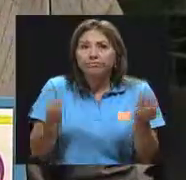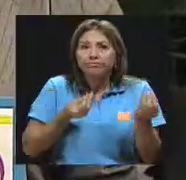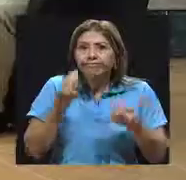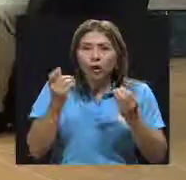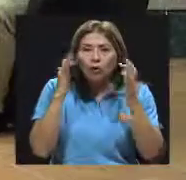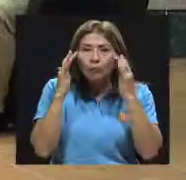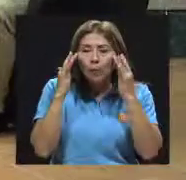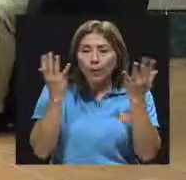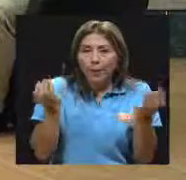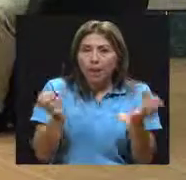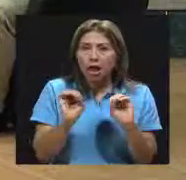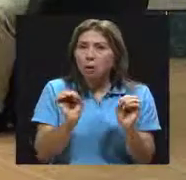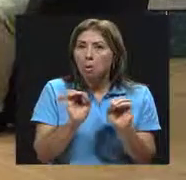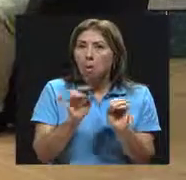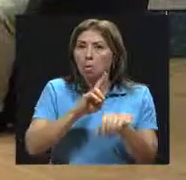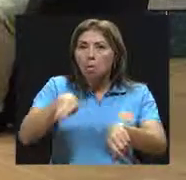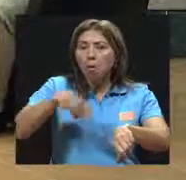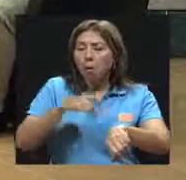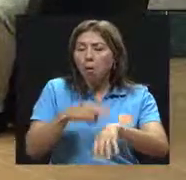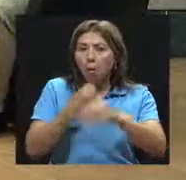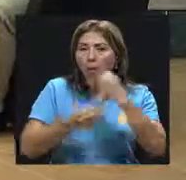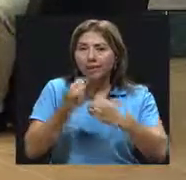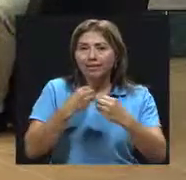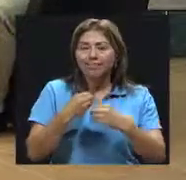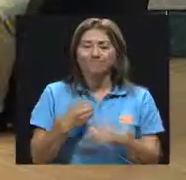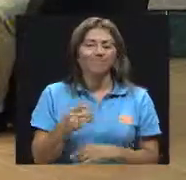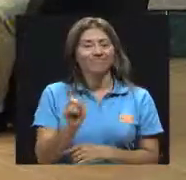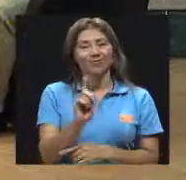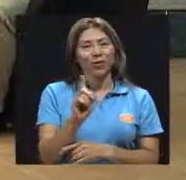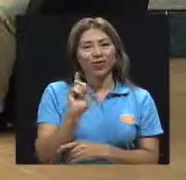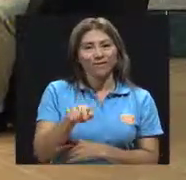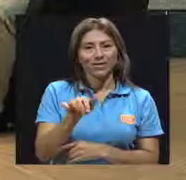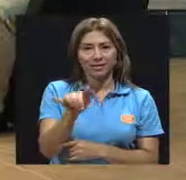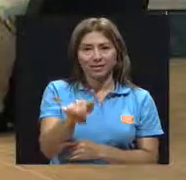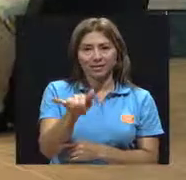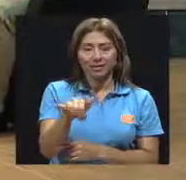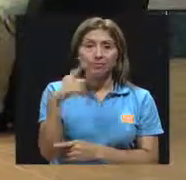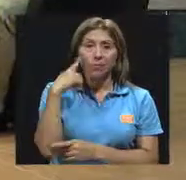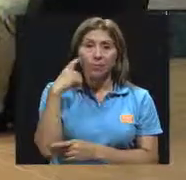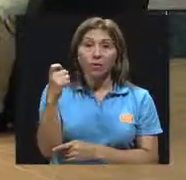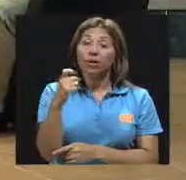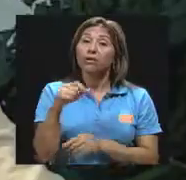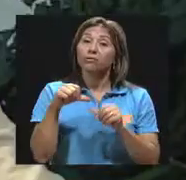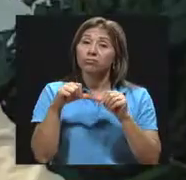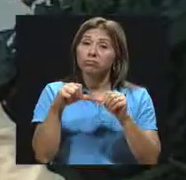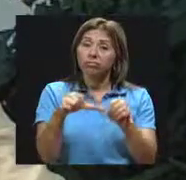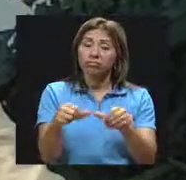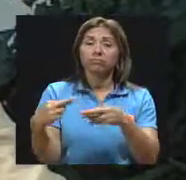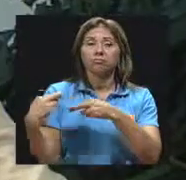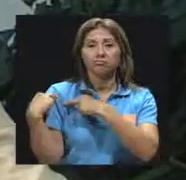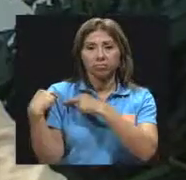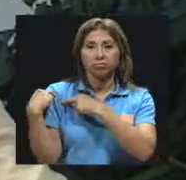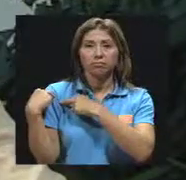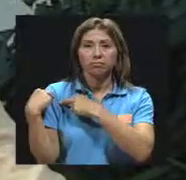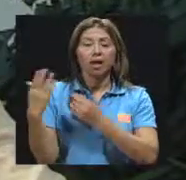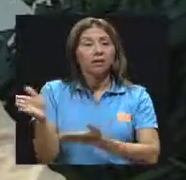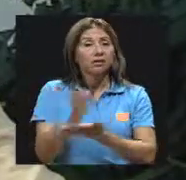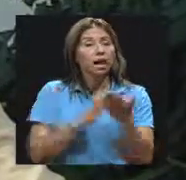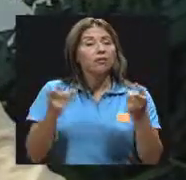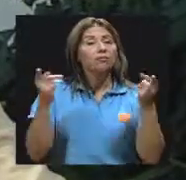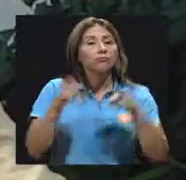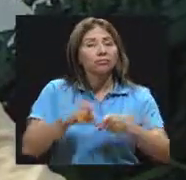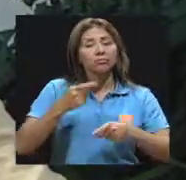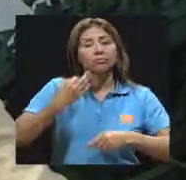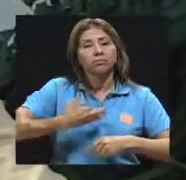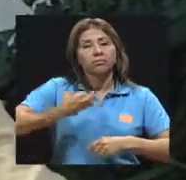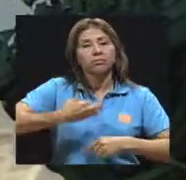¿verdad? Pues no debería de ser así, porque la responsabilidad continúa. Es algo del día a día,